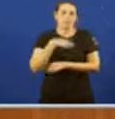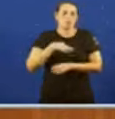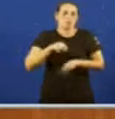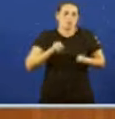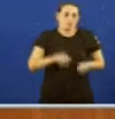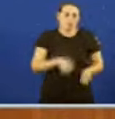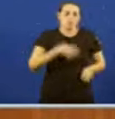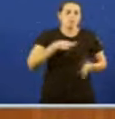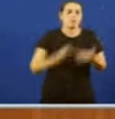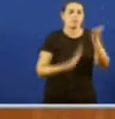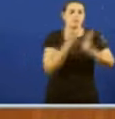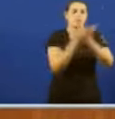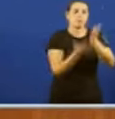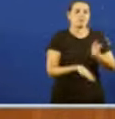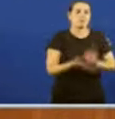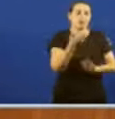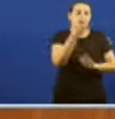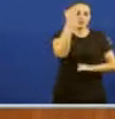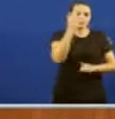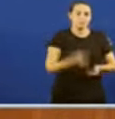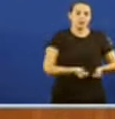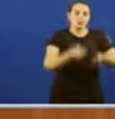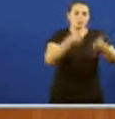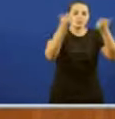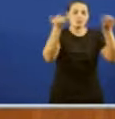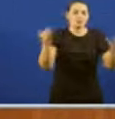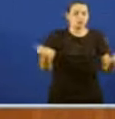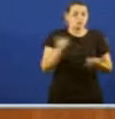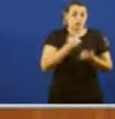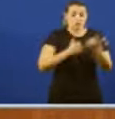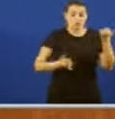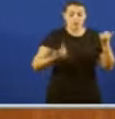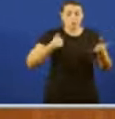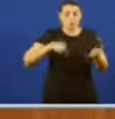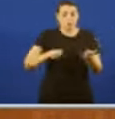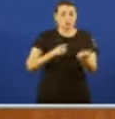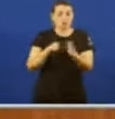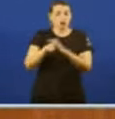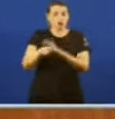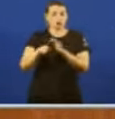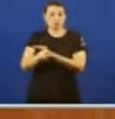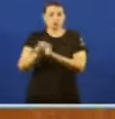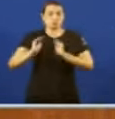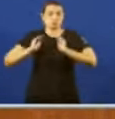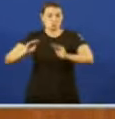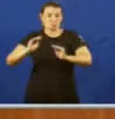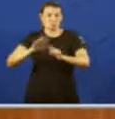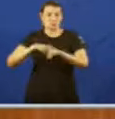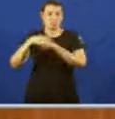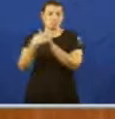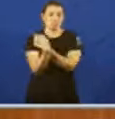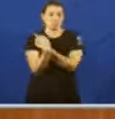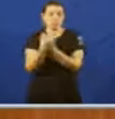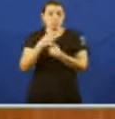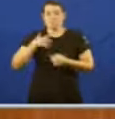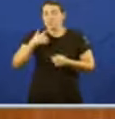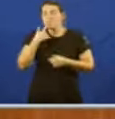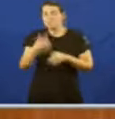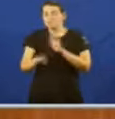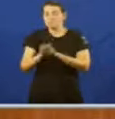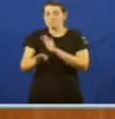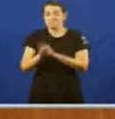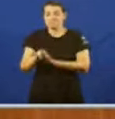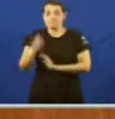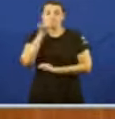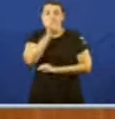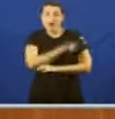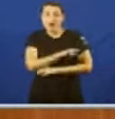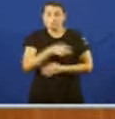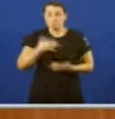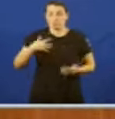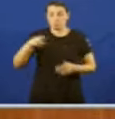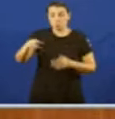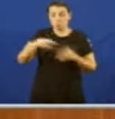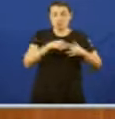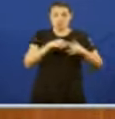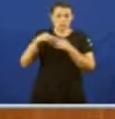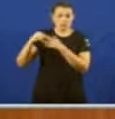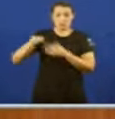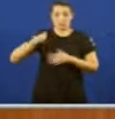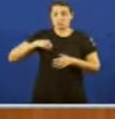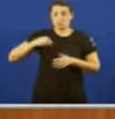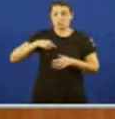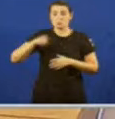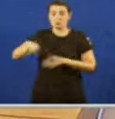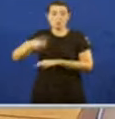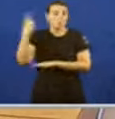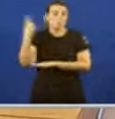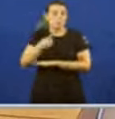Do equipo de emergencias e de interior Que xestionou durante este fin de semana esta situación Tería feito no seu mando directo vostede Exactamente